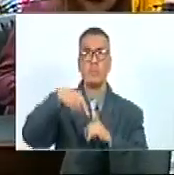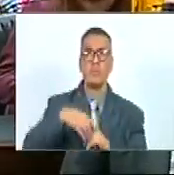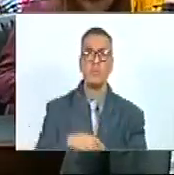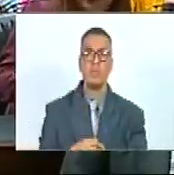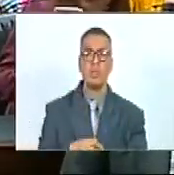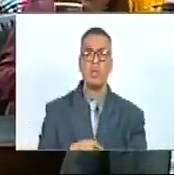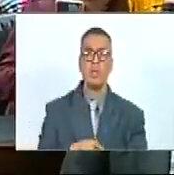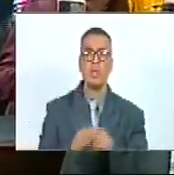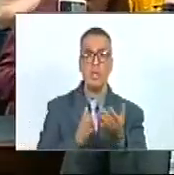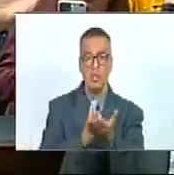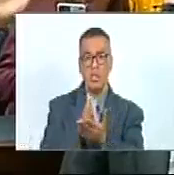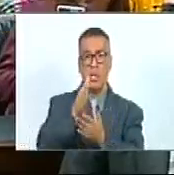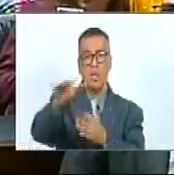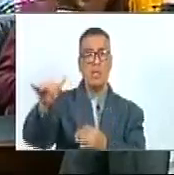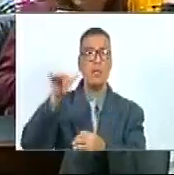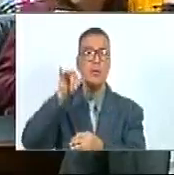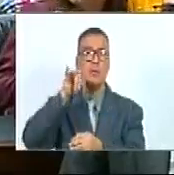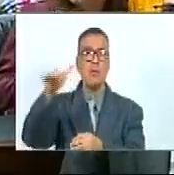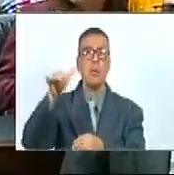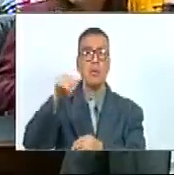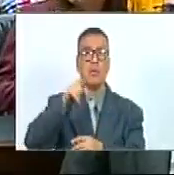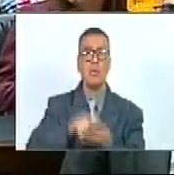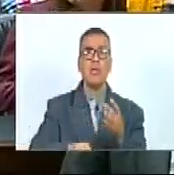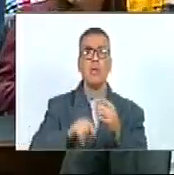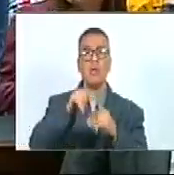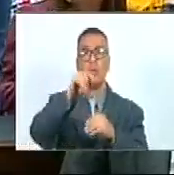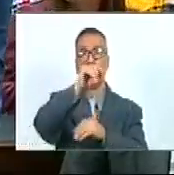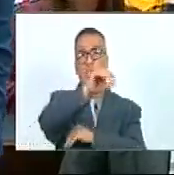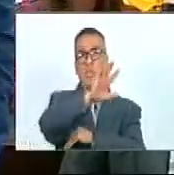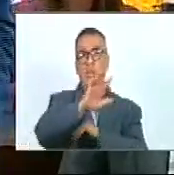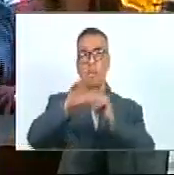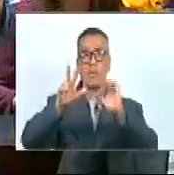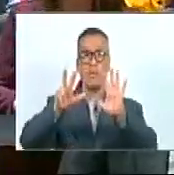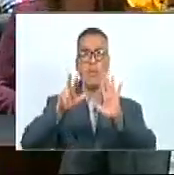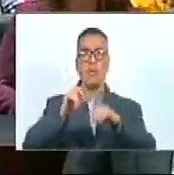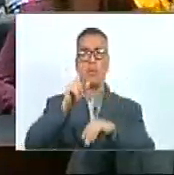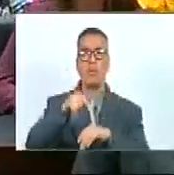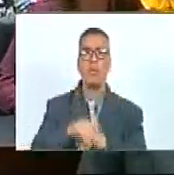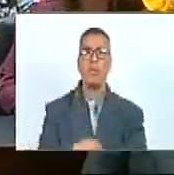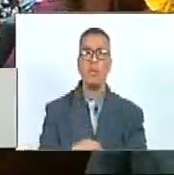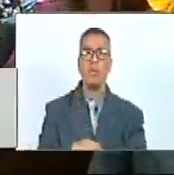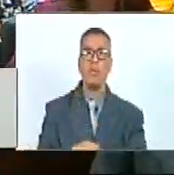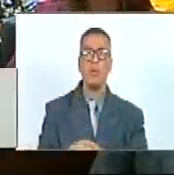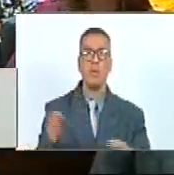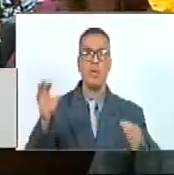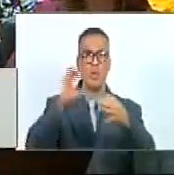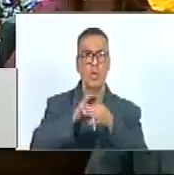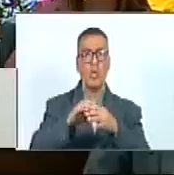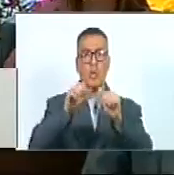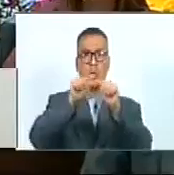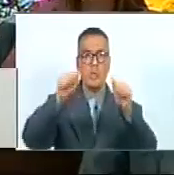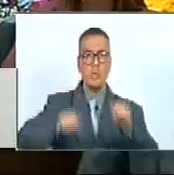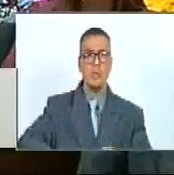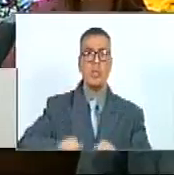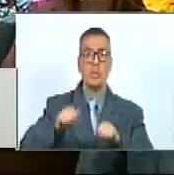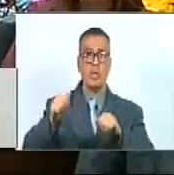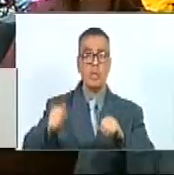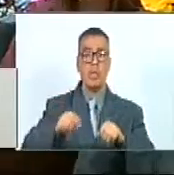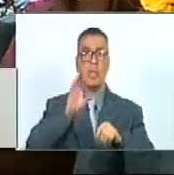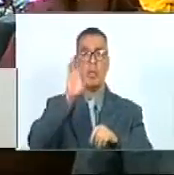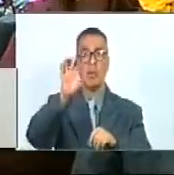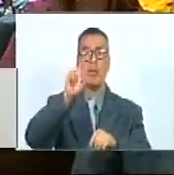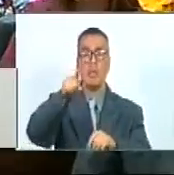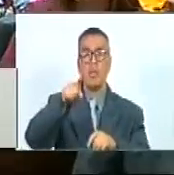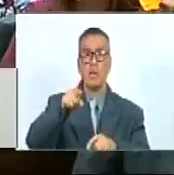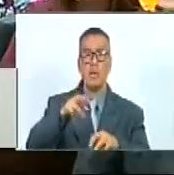una línea de denuncia que es la línea 58 y unificado con el sistema patria bueno